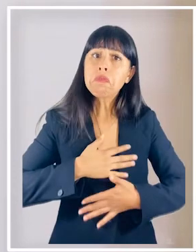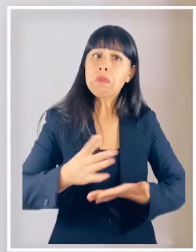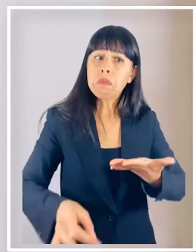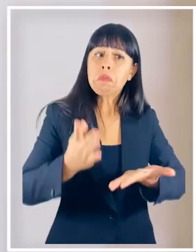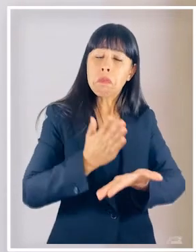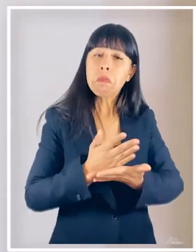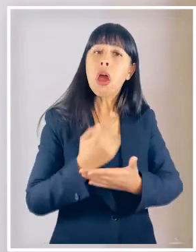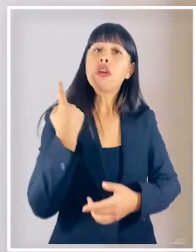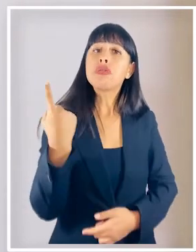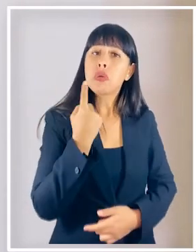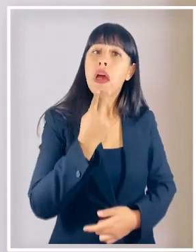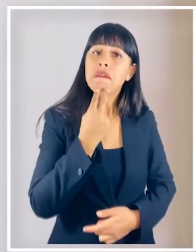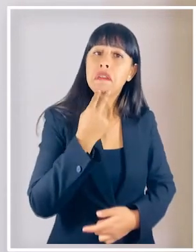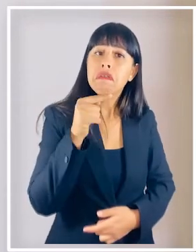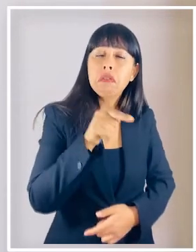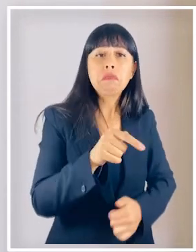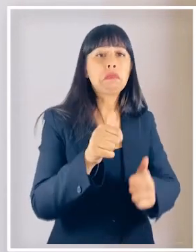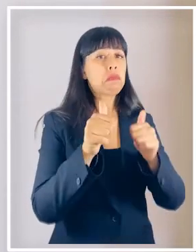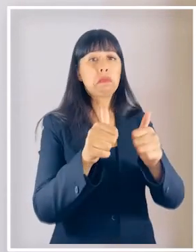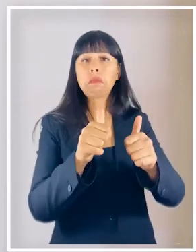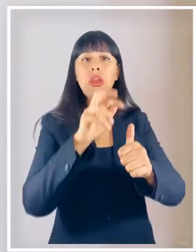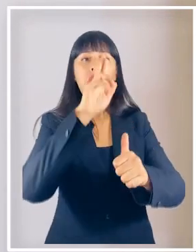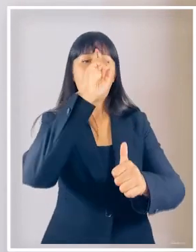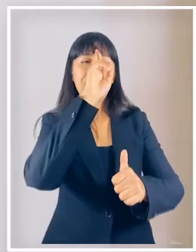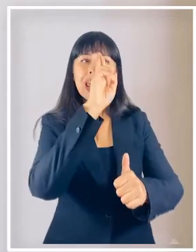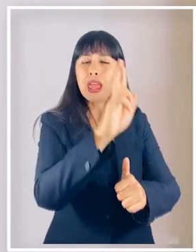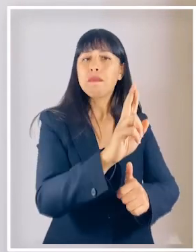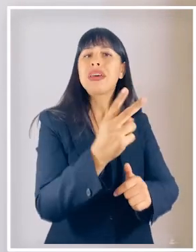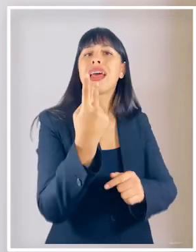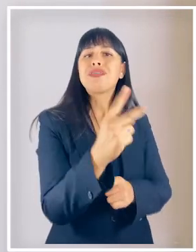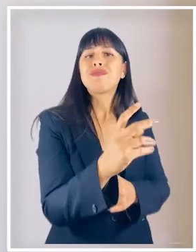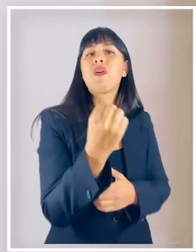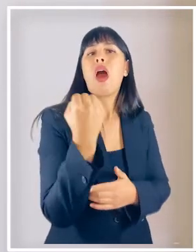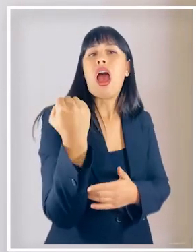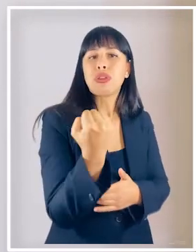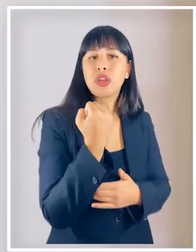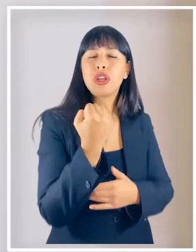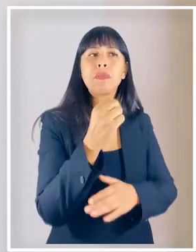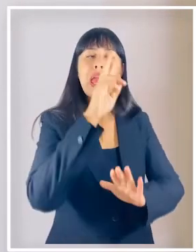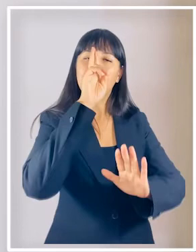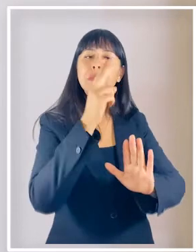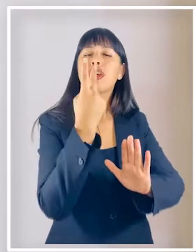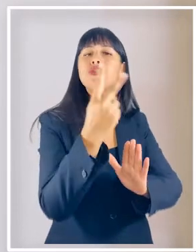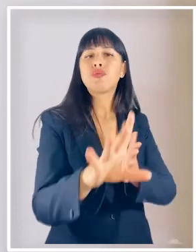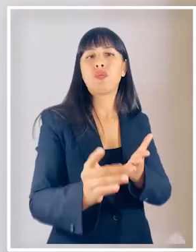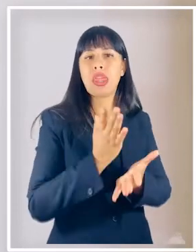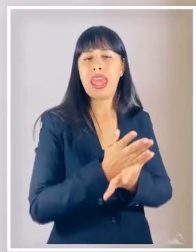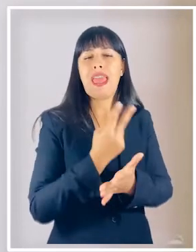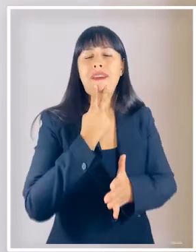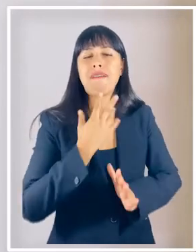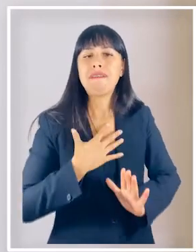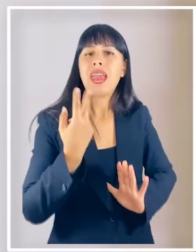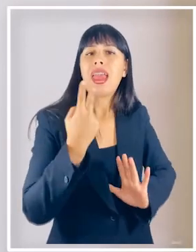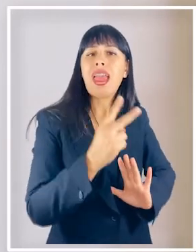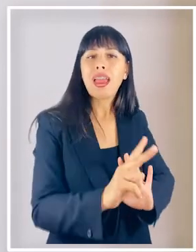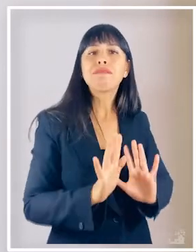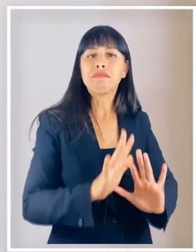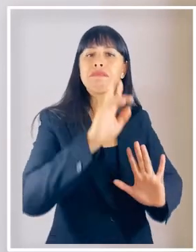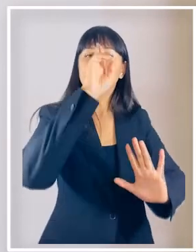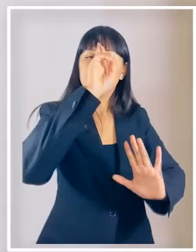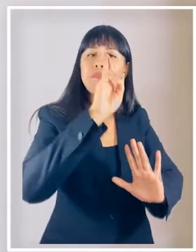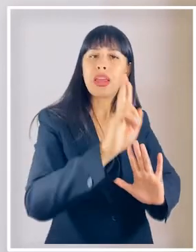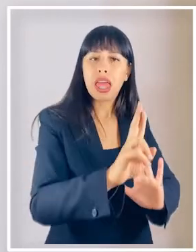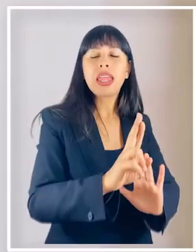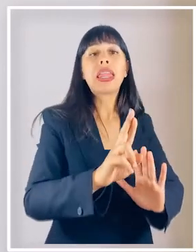sola debemos respetar su capacidad de autonomía o de toma de decisiones sobre su propia vida siempre